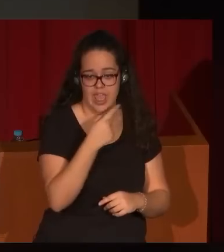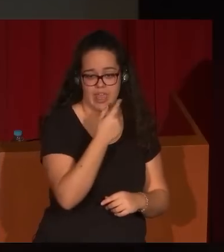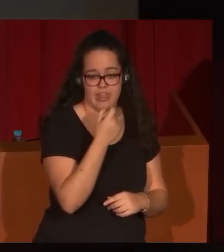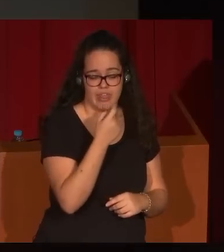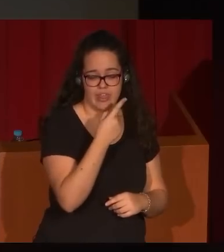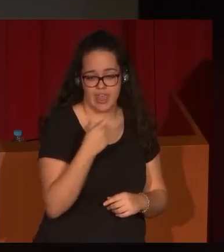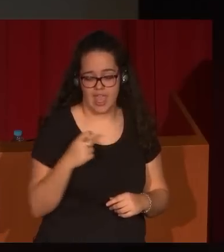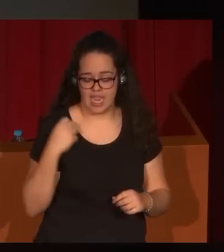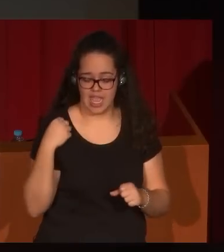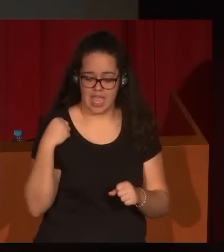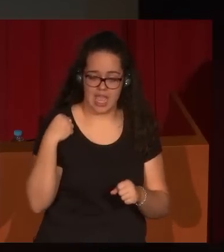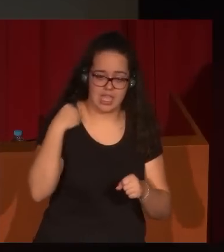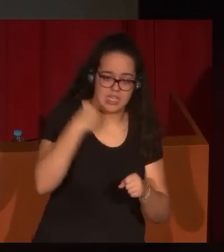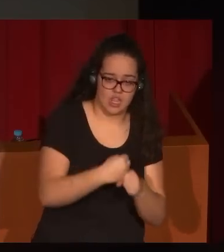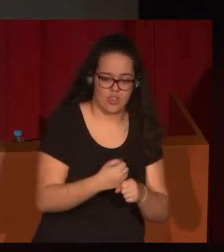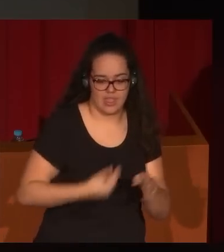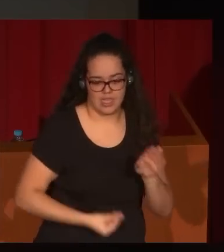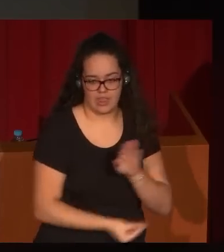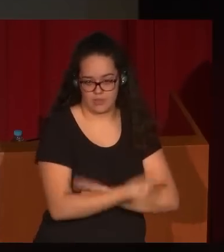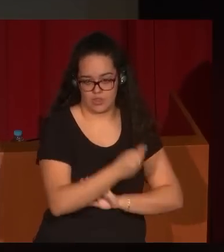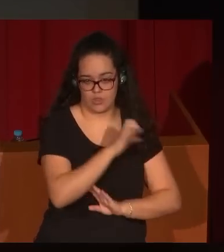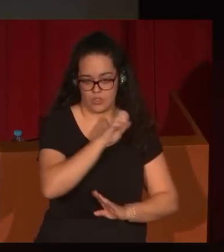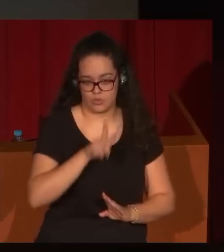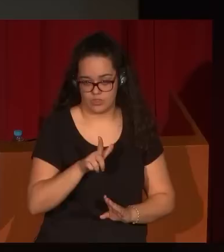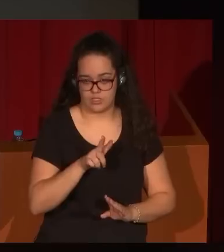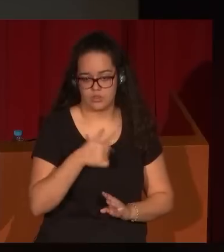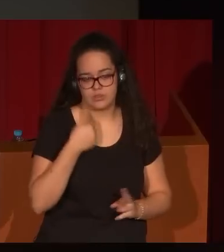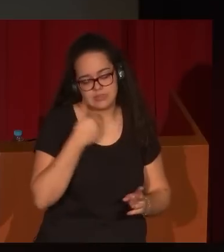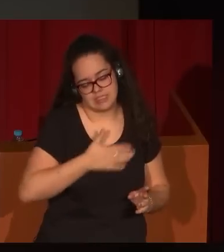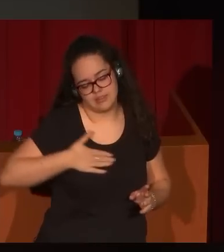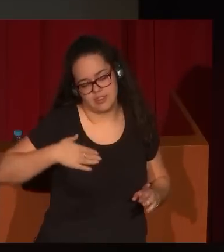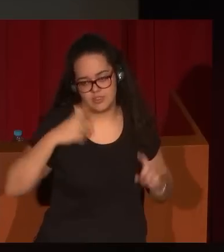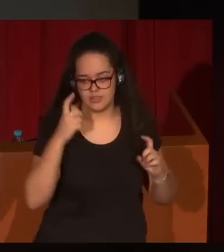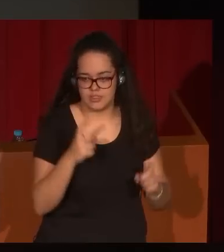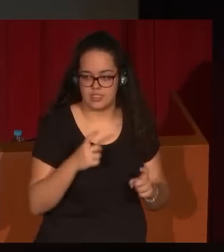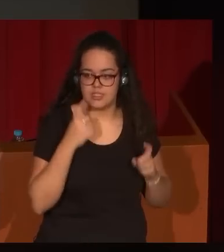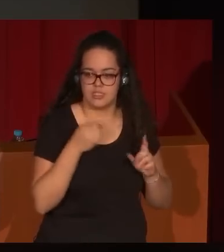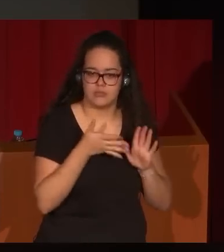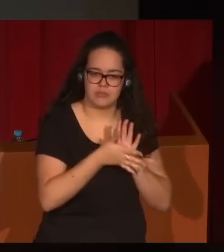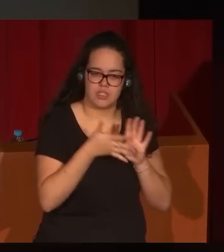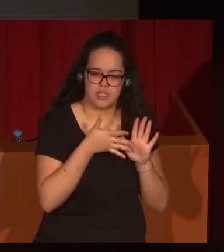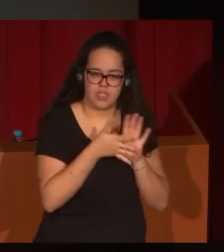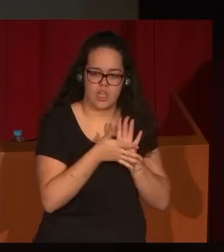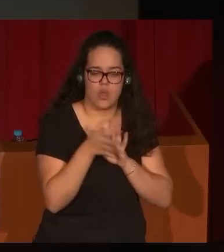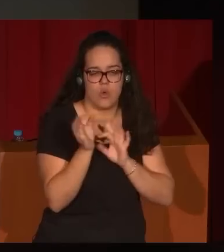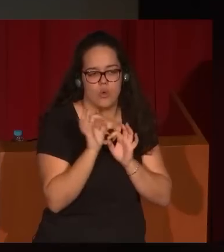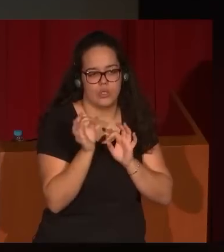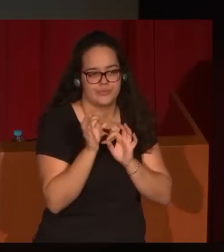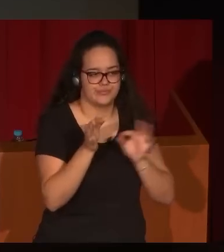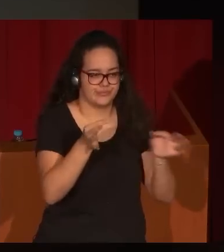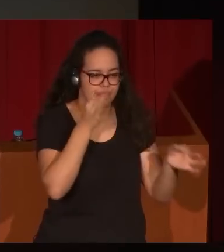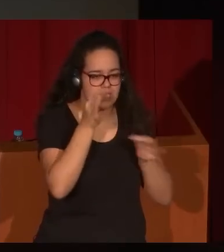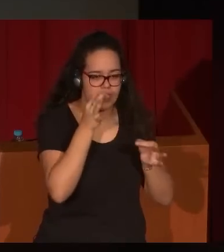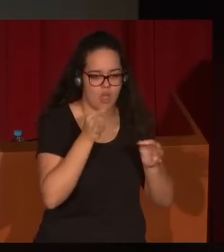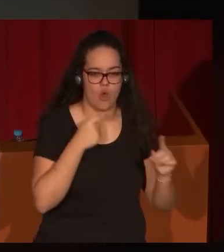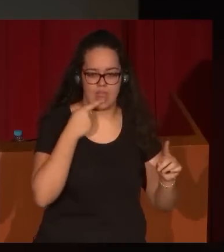de nacimiento de Eugenio Lucas, sí quisiera intentar definir o perfilar de la manera